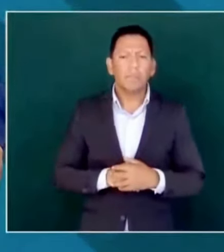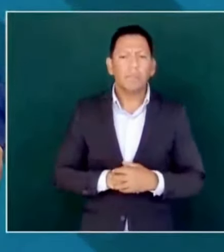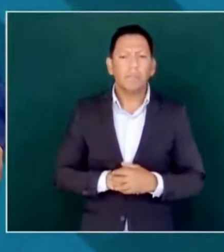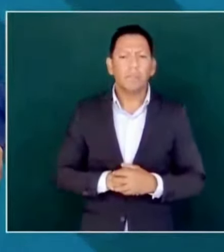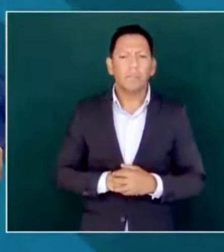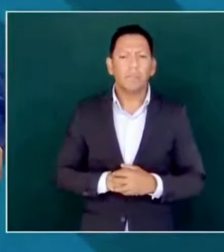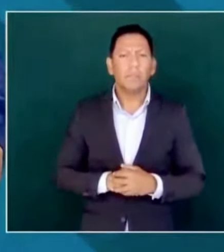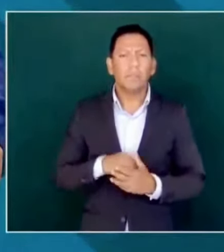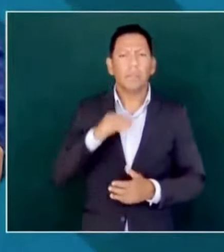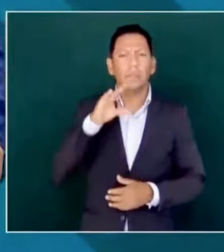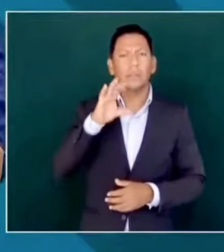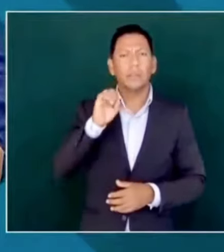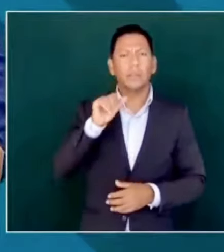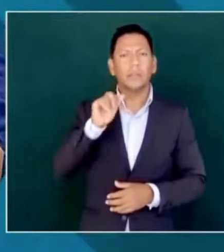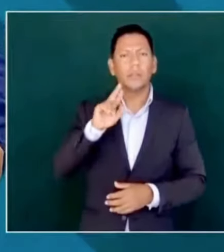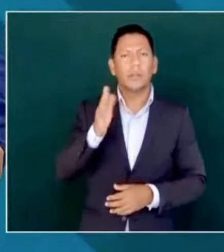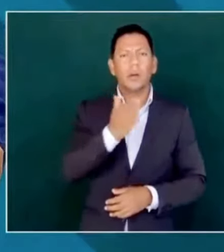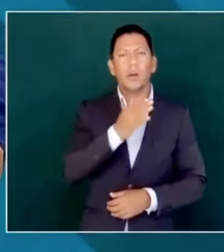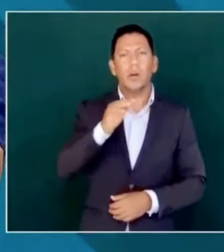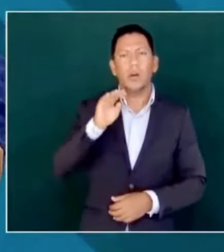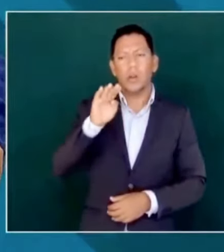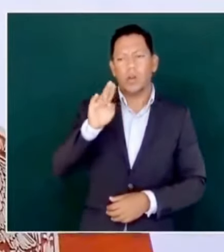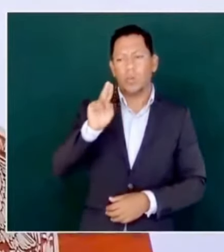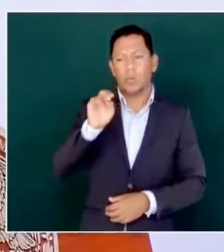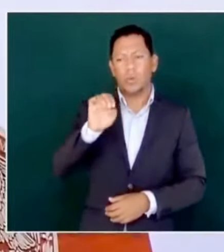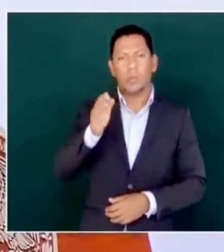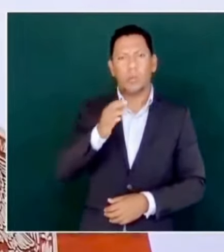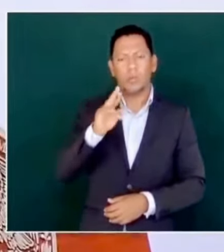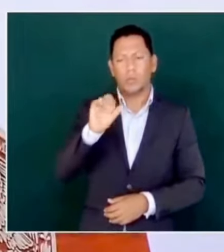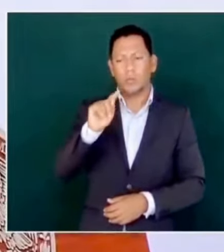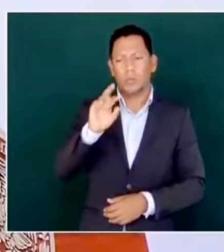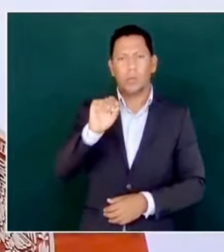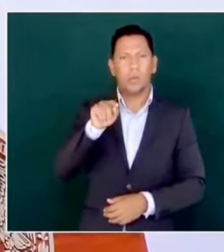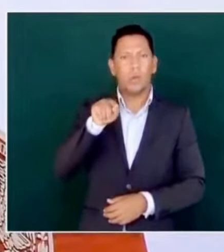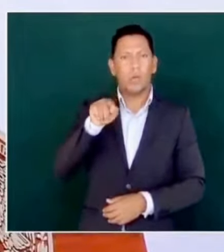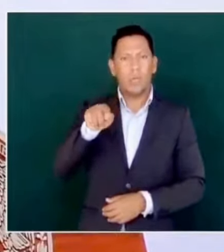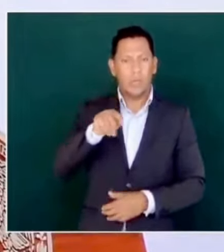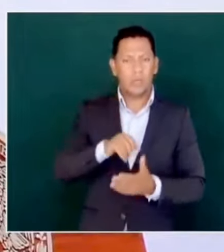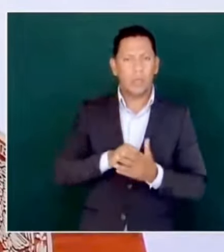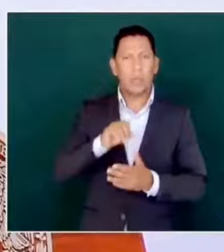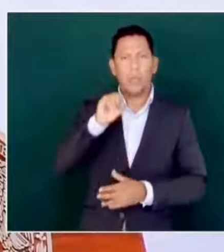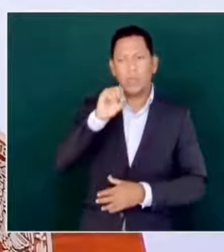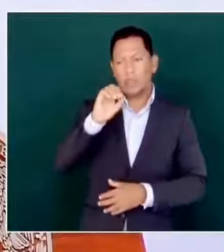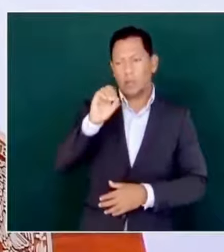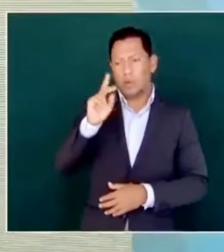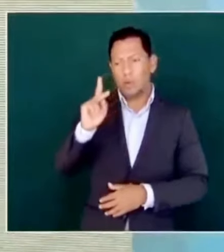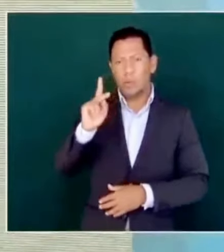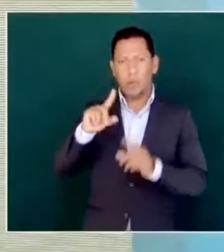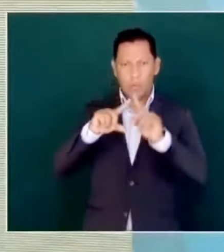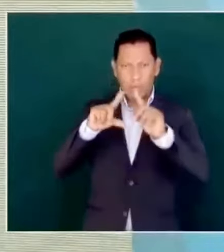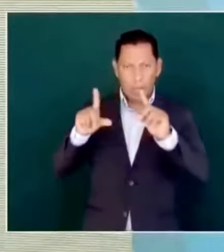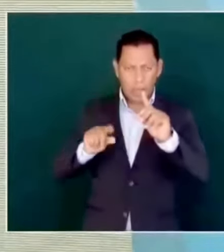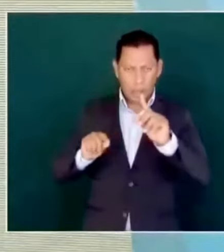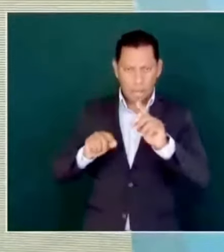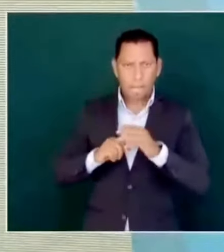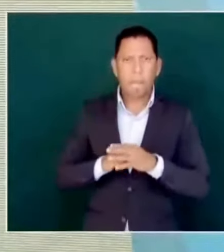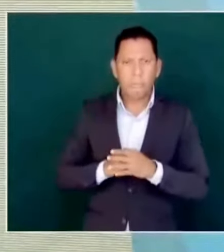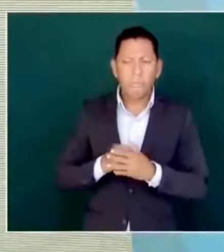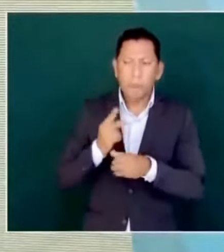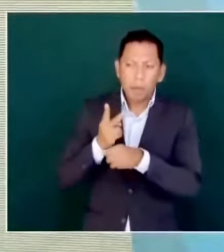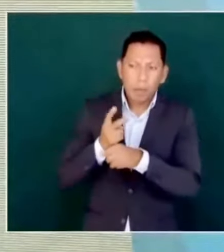señor César Buenrostro en obra pública y voy a invitar para que